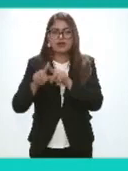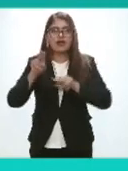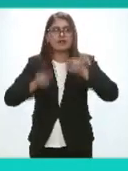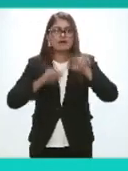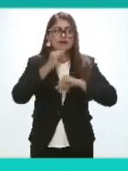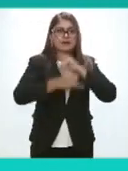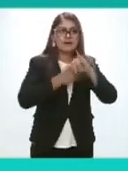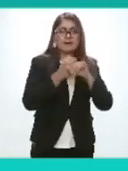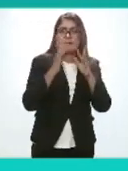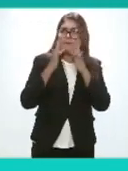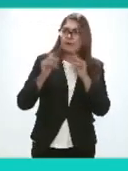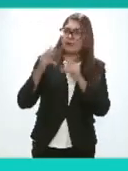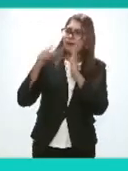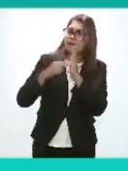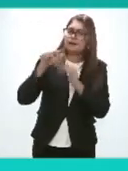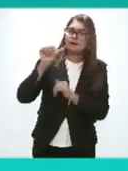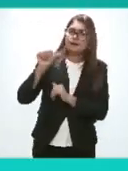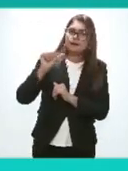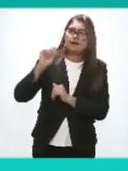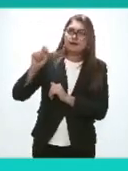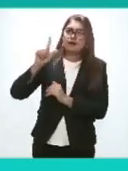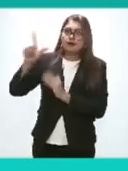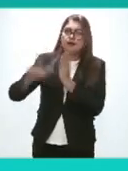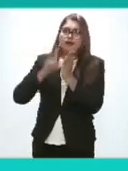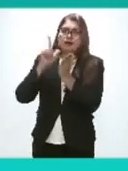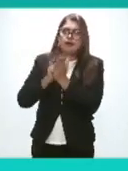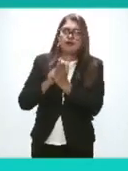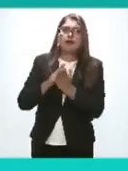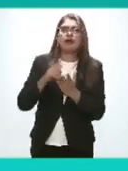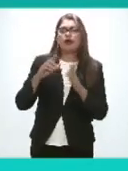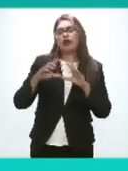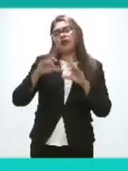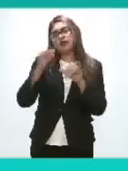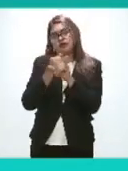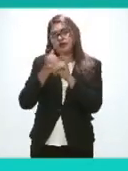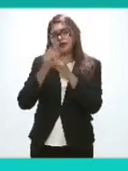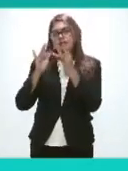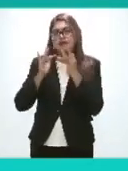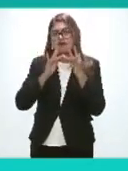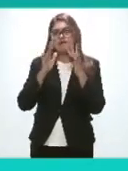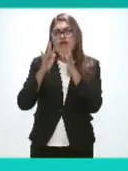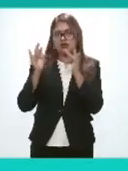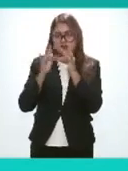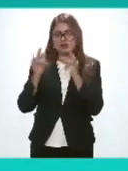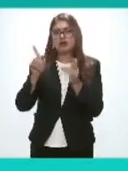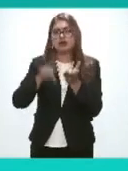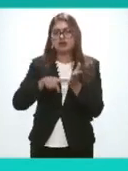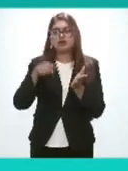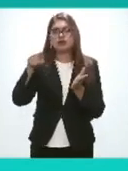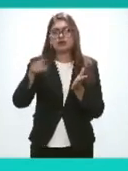Francia en el año 2016 con su ley de la república digital francesa y España recordar también que en su ley